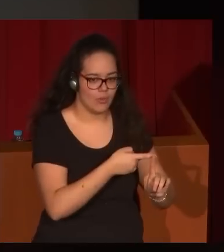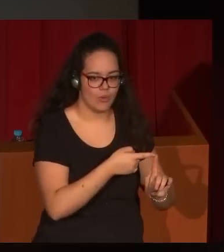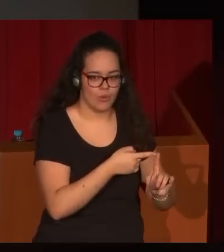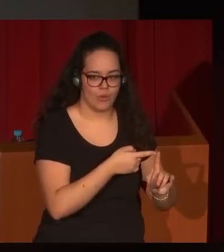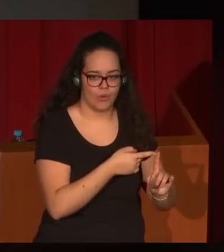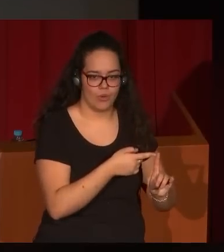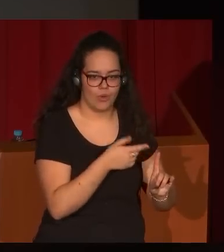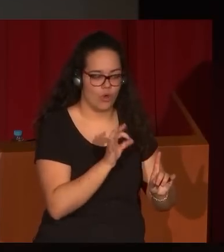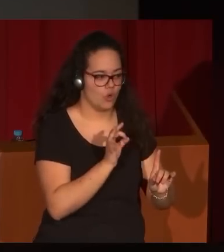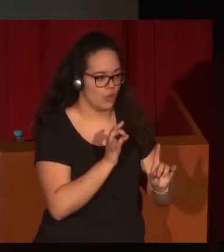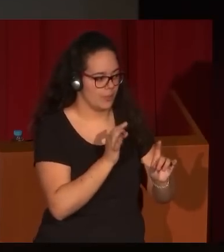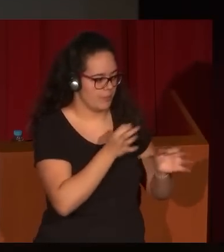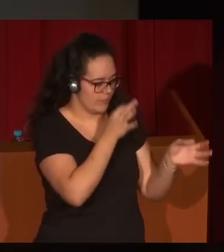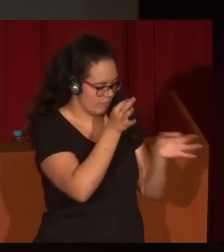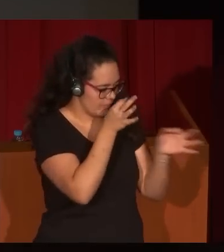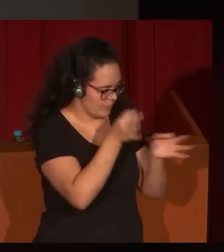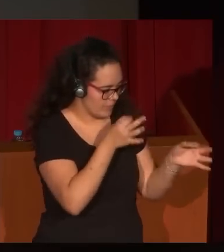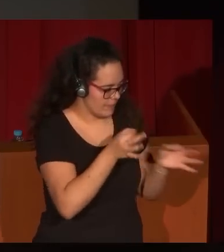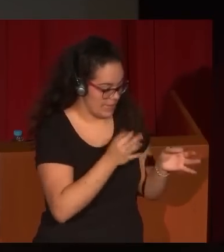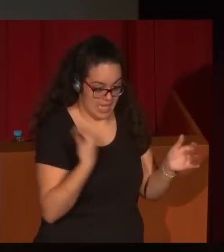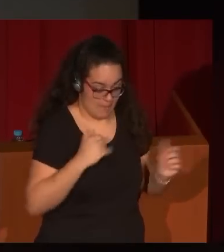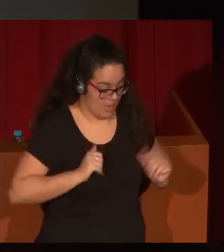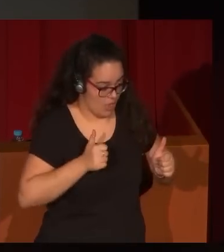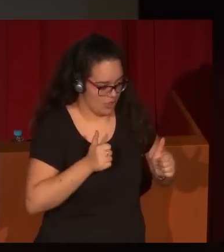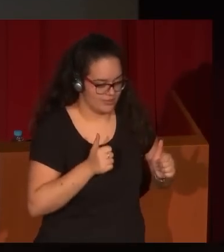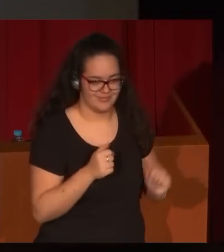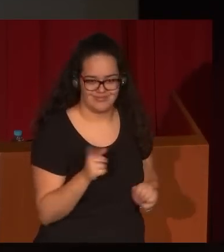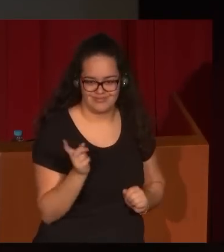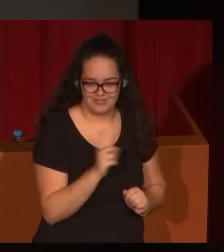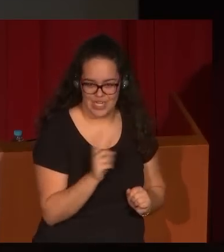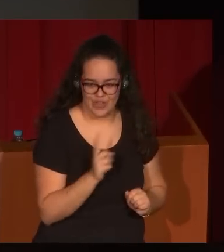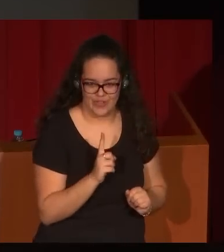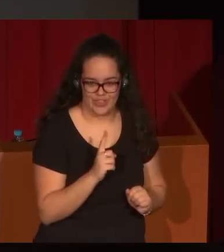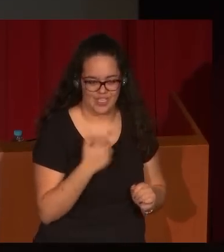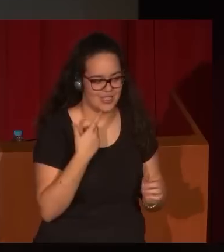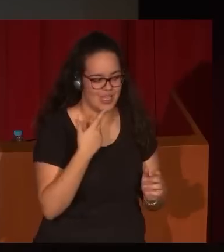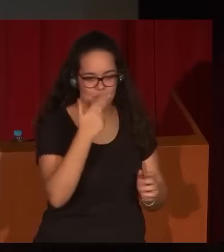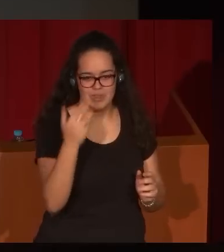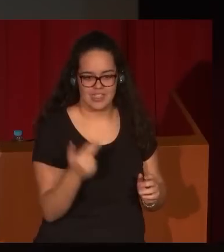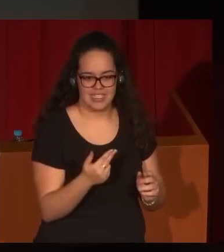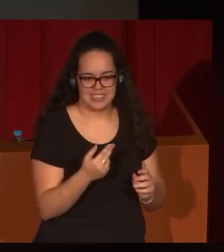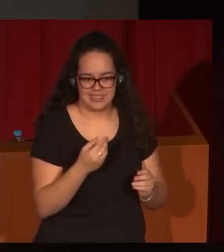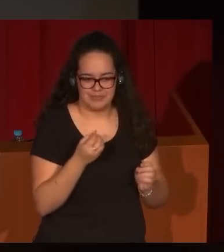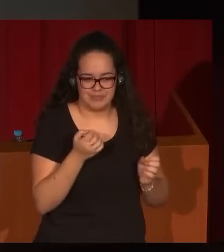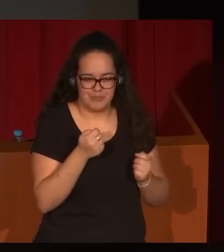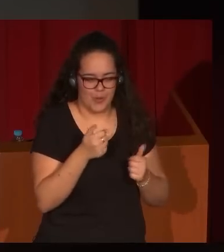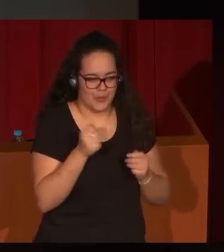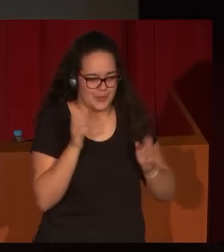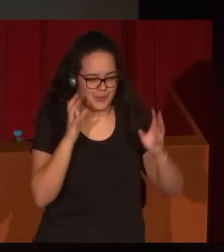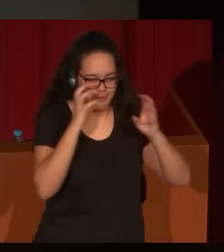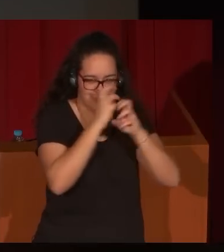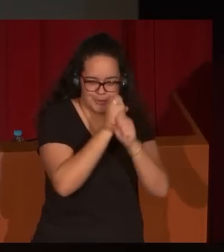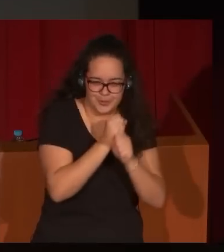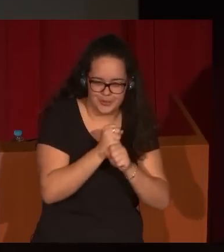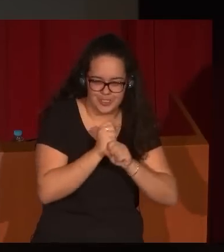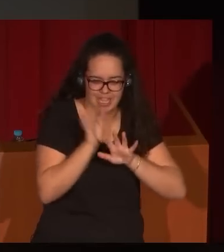aquilatada desde el principio de los tiempos, es un artista extraordinariamente confuso, un artista que